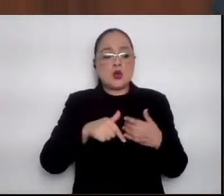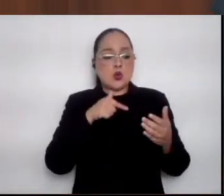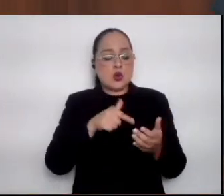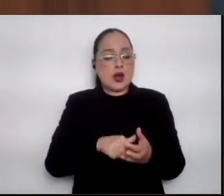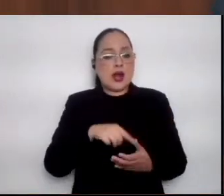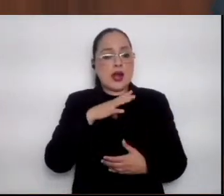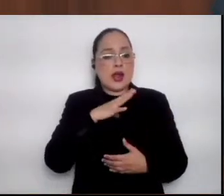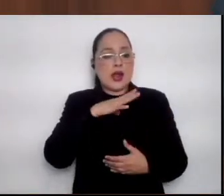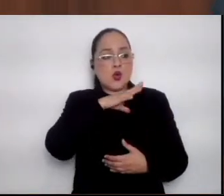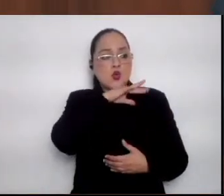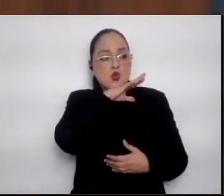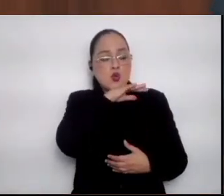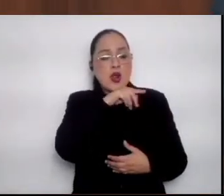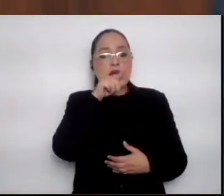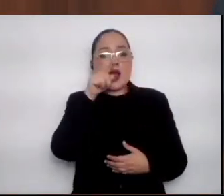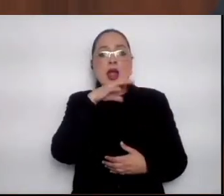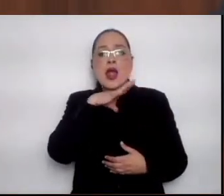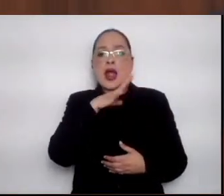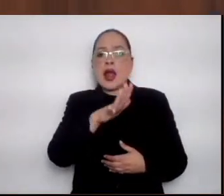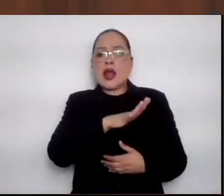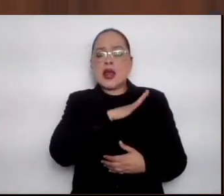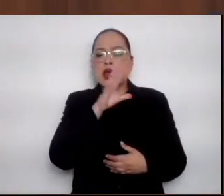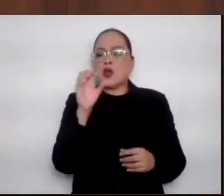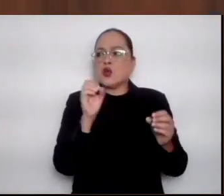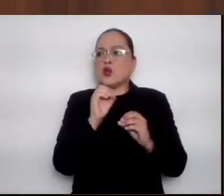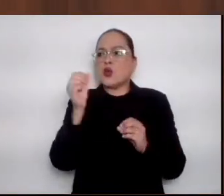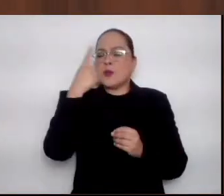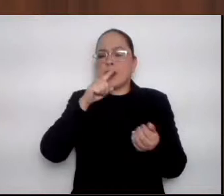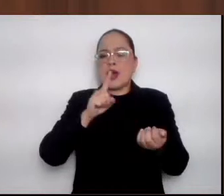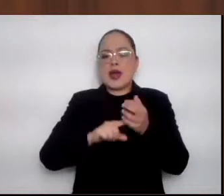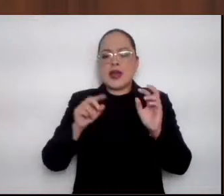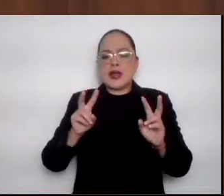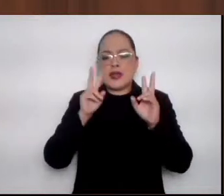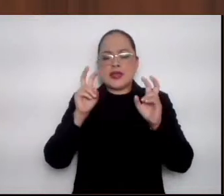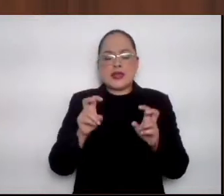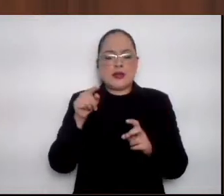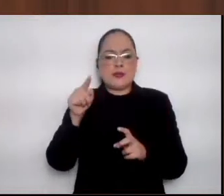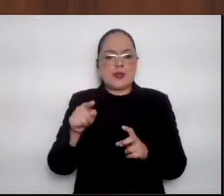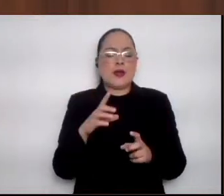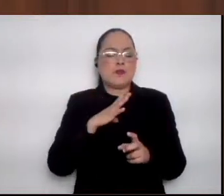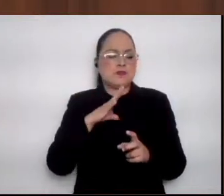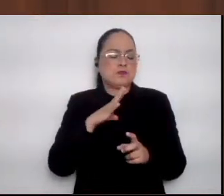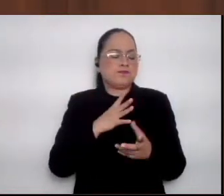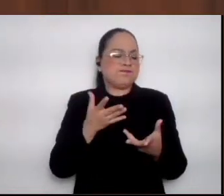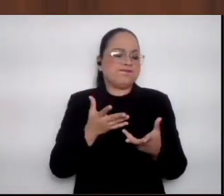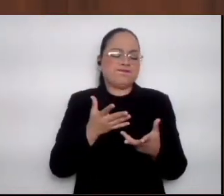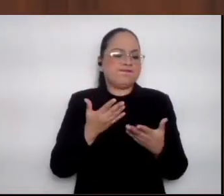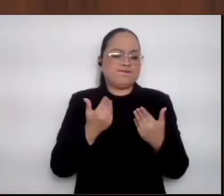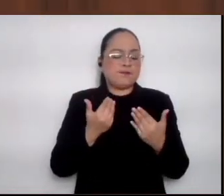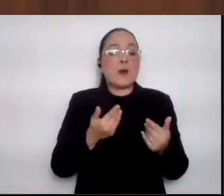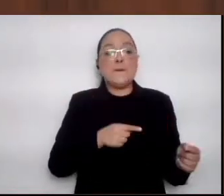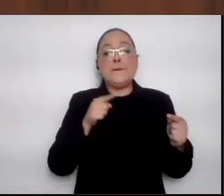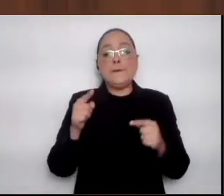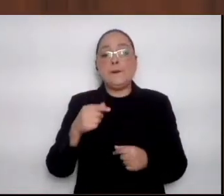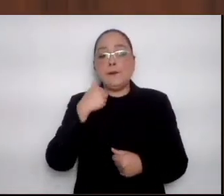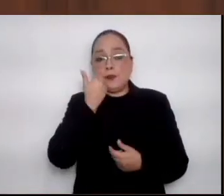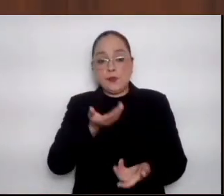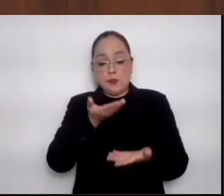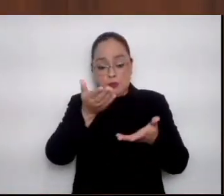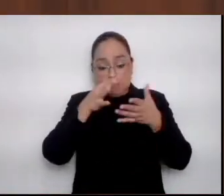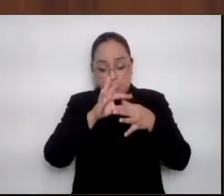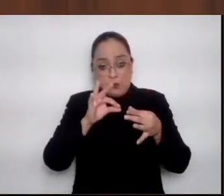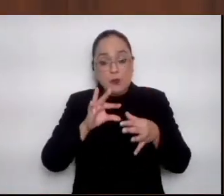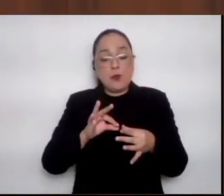está extrayendo no sea de la calidad suficiente para consumo humano. En un tema tan sensible, diputado, transmitirle que es una